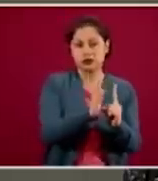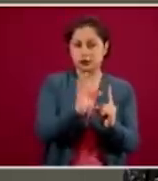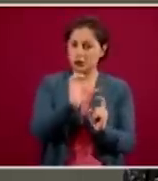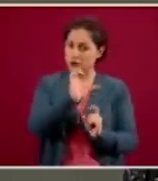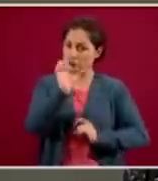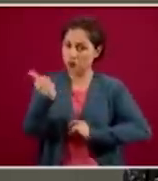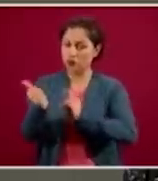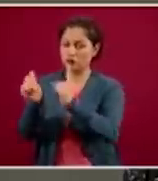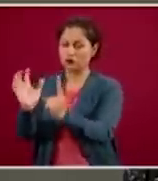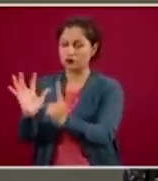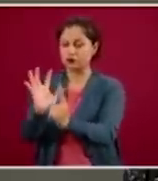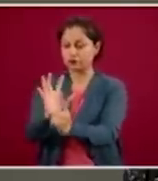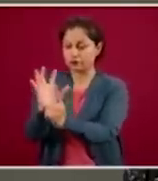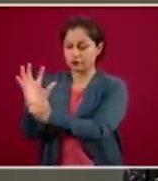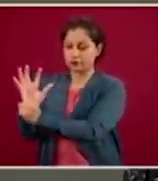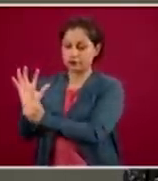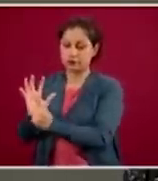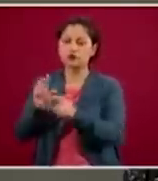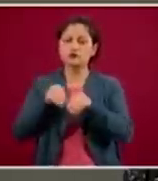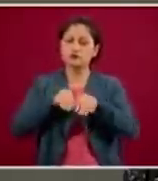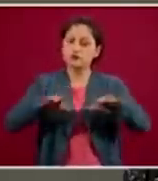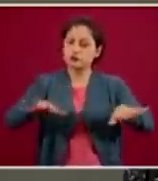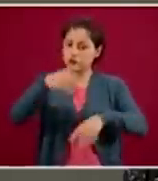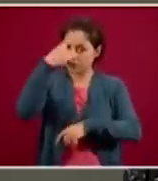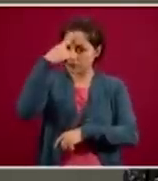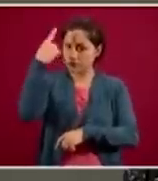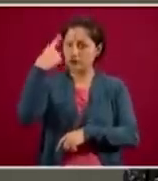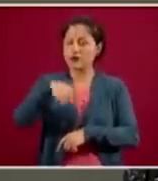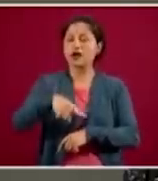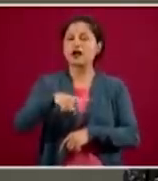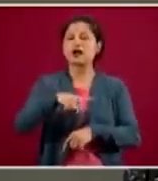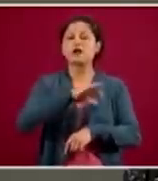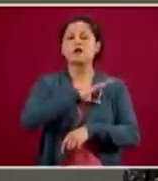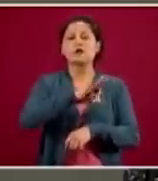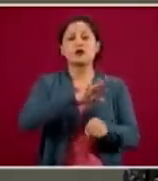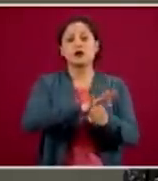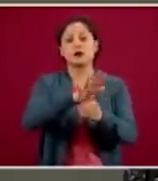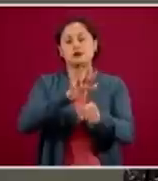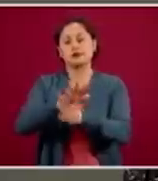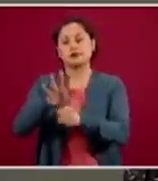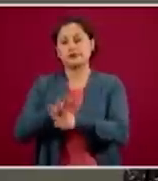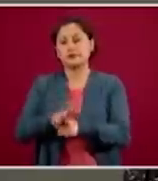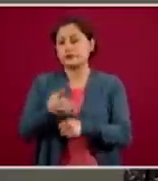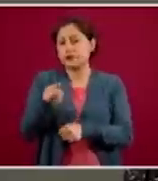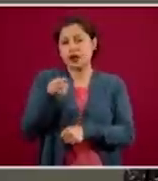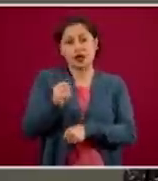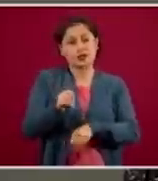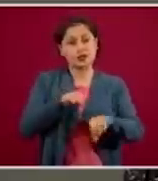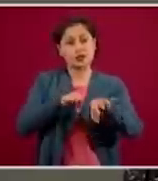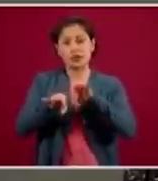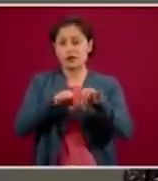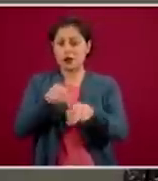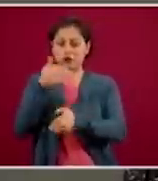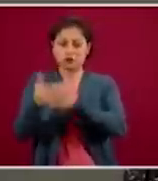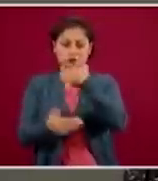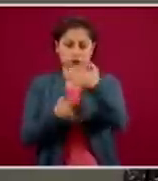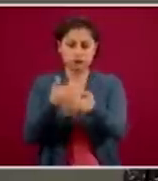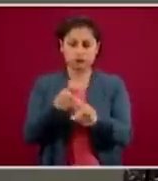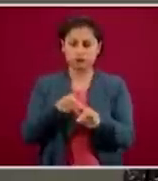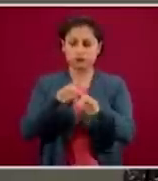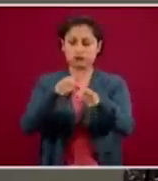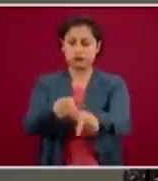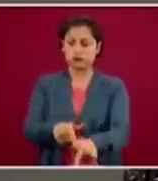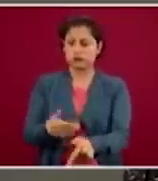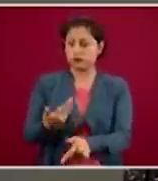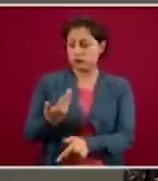la capacidad. Entonces, ese es el trabajo continuo. Terminando esta reunión con los colegas de Insabi, nos fuimos todos